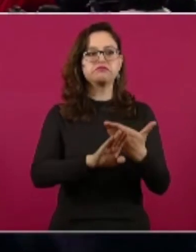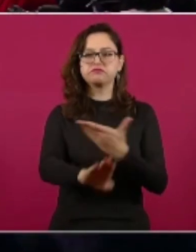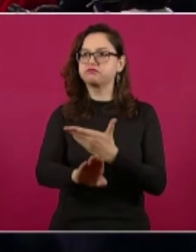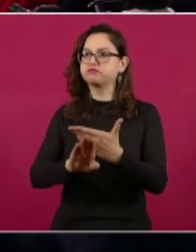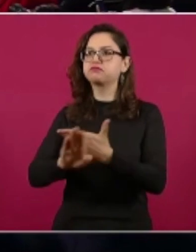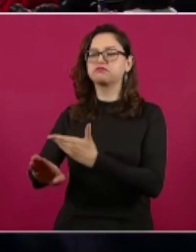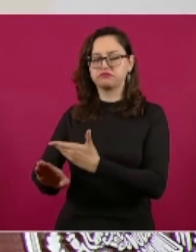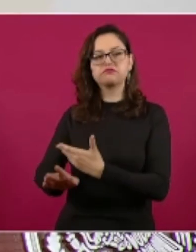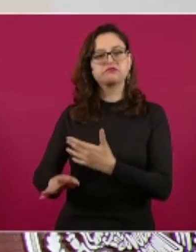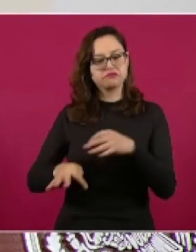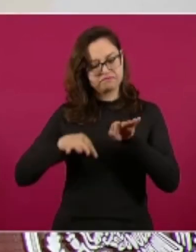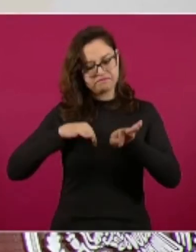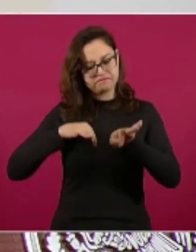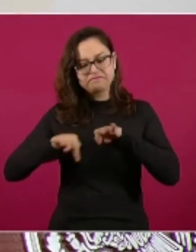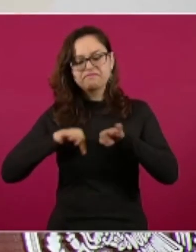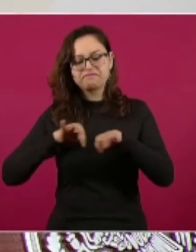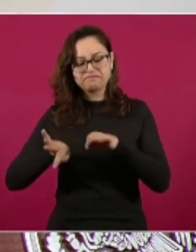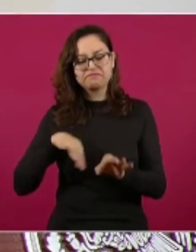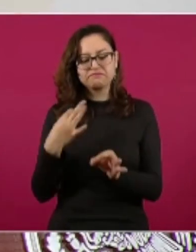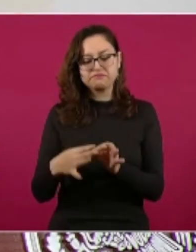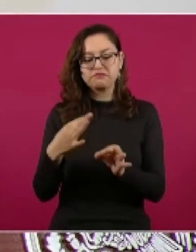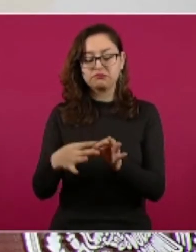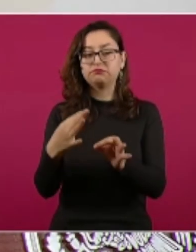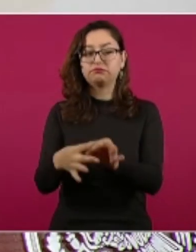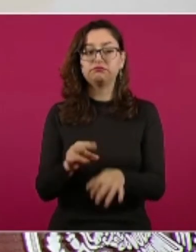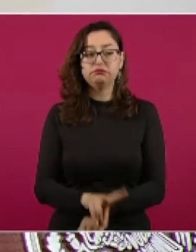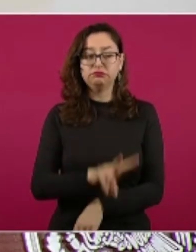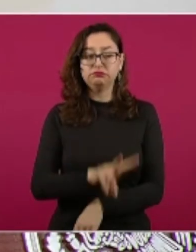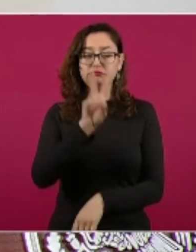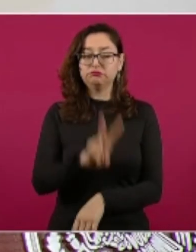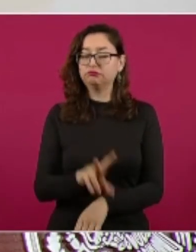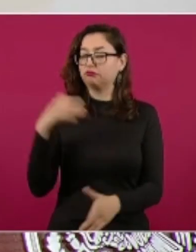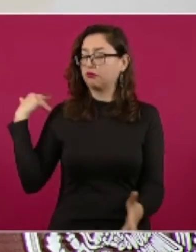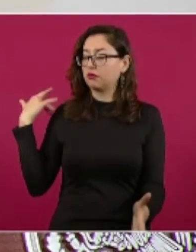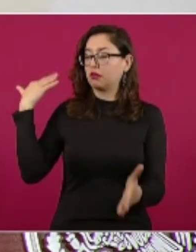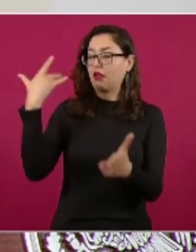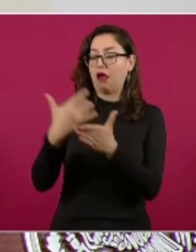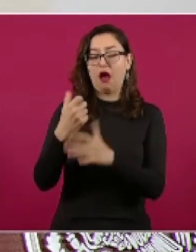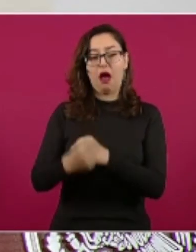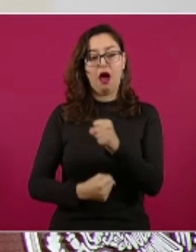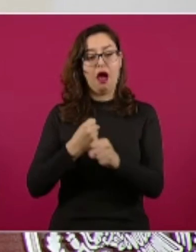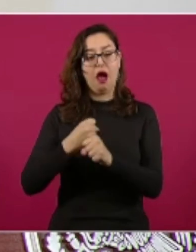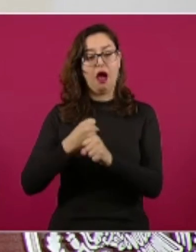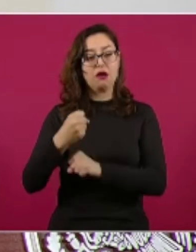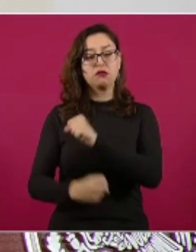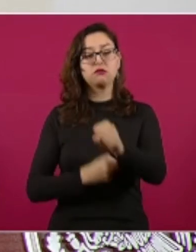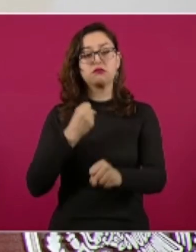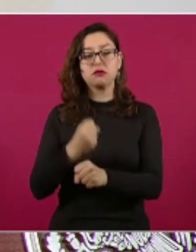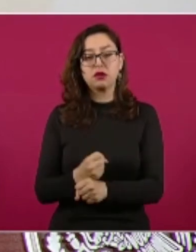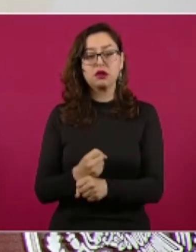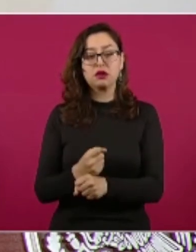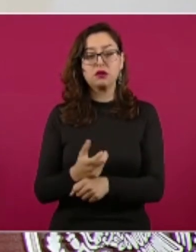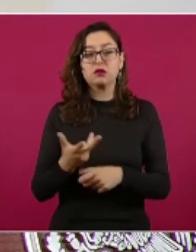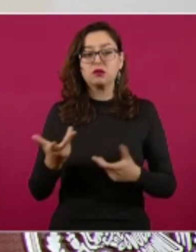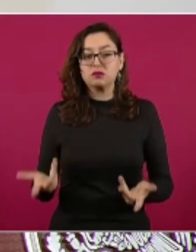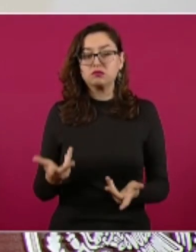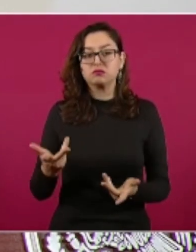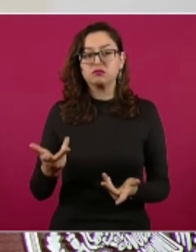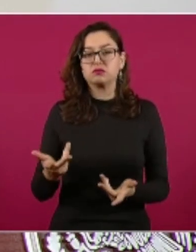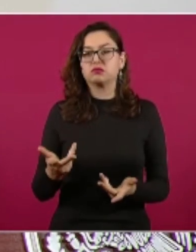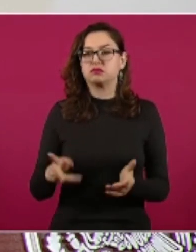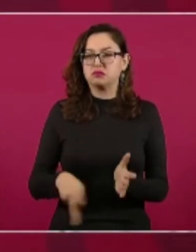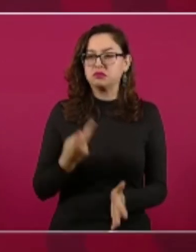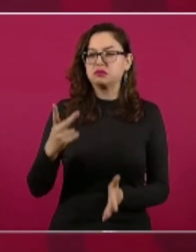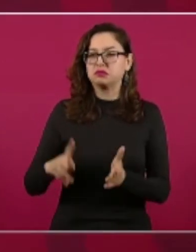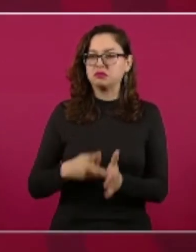que han sido muy constantes, el erradicar el discurso